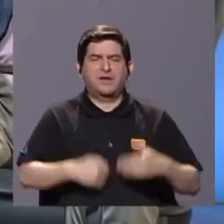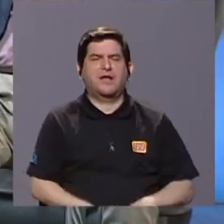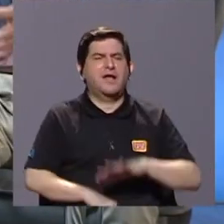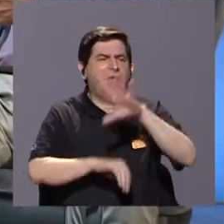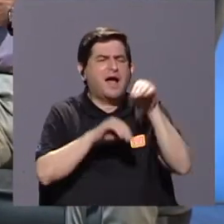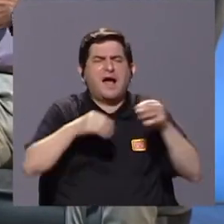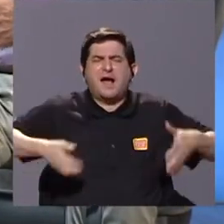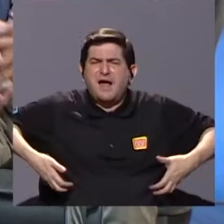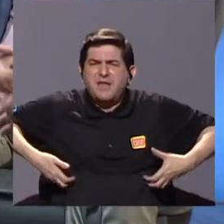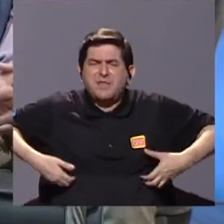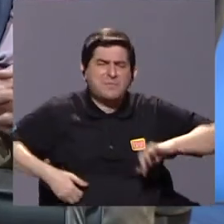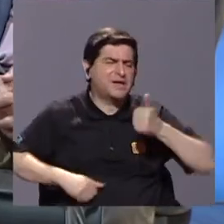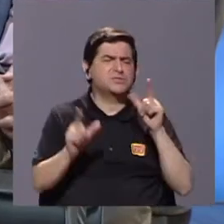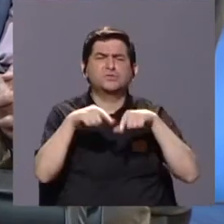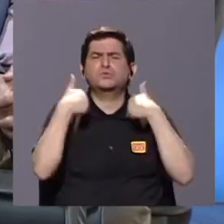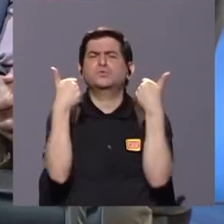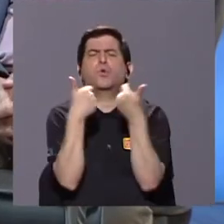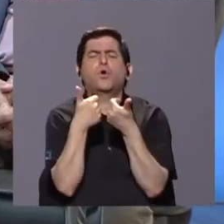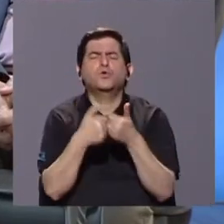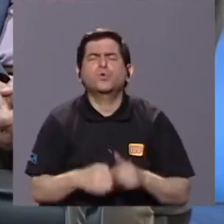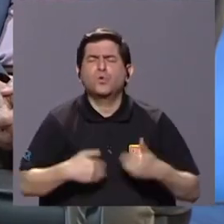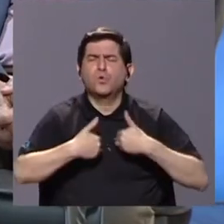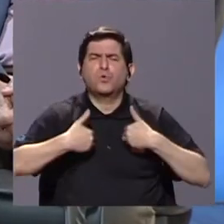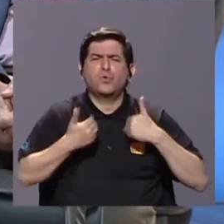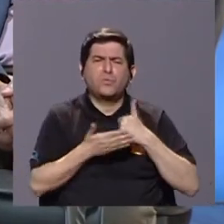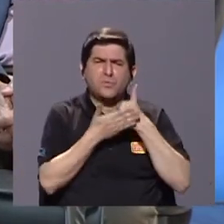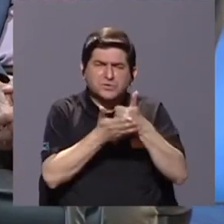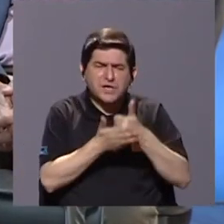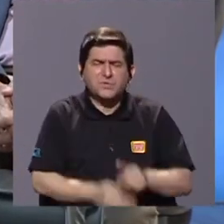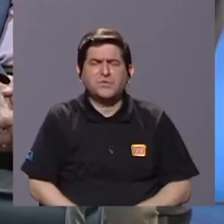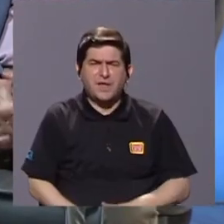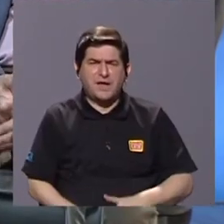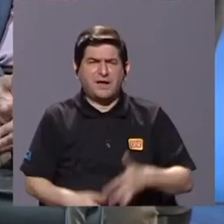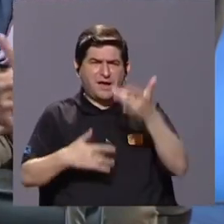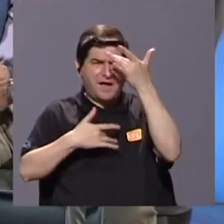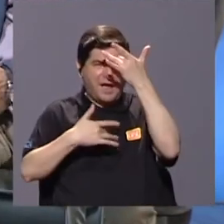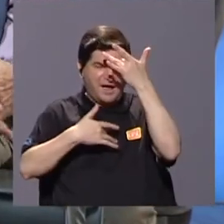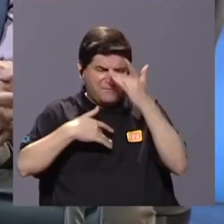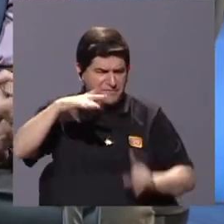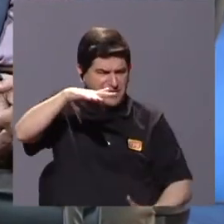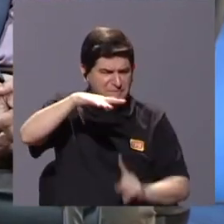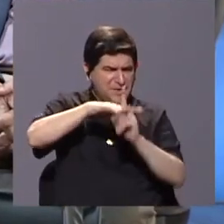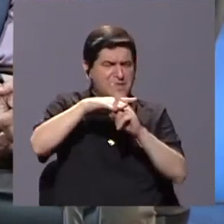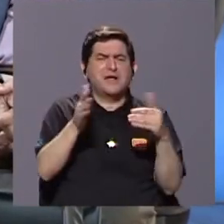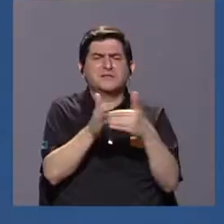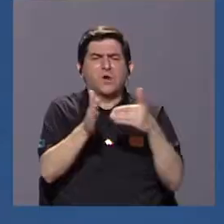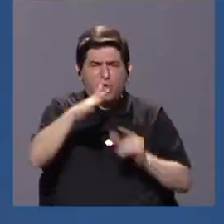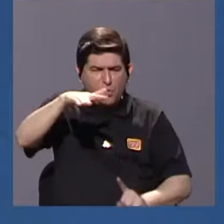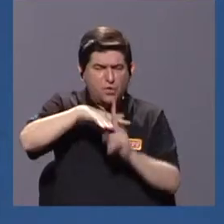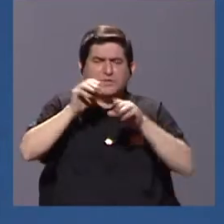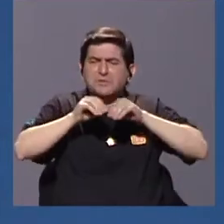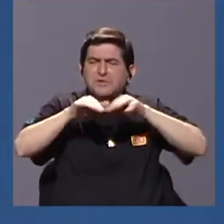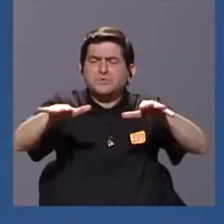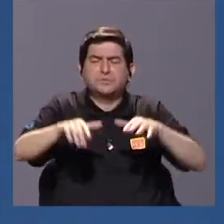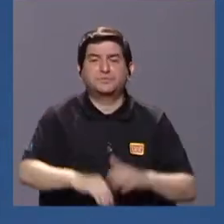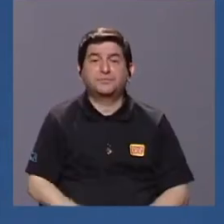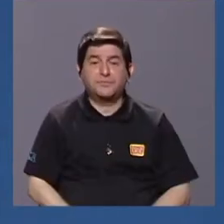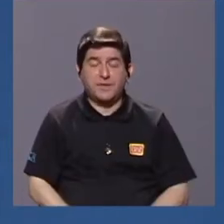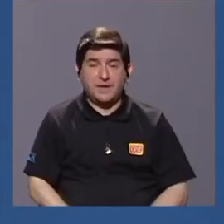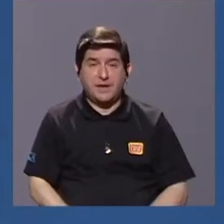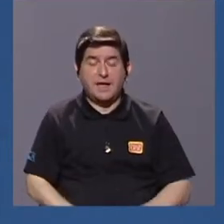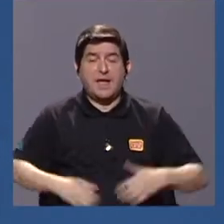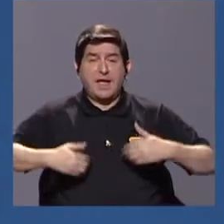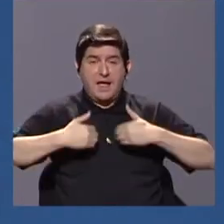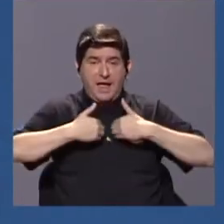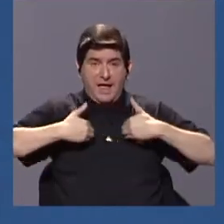monos, ¿qué otros grupos específicos de animales contribuyen con la transmisión de enfermedades emergentes y reemergentes? Hablando específicamente de animales